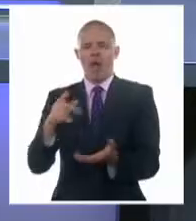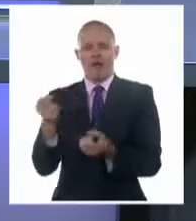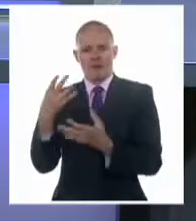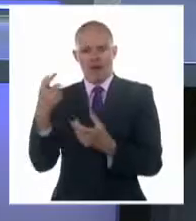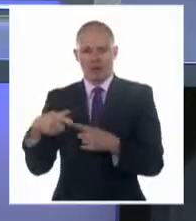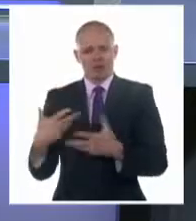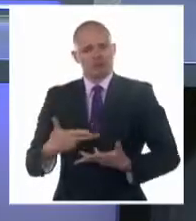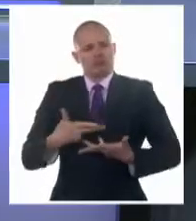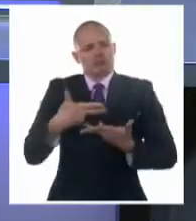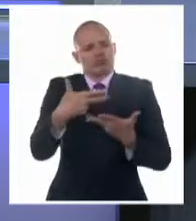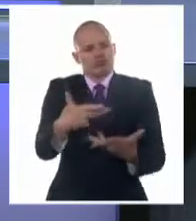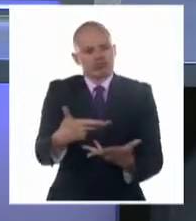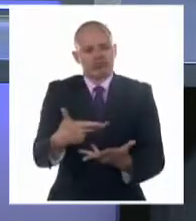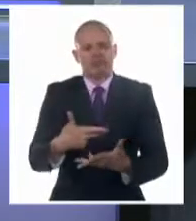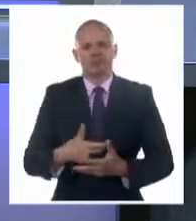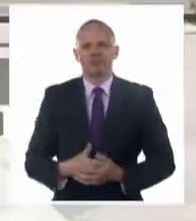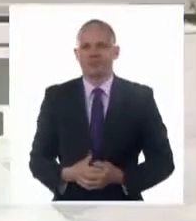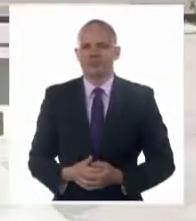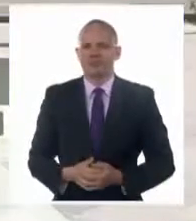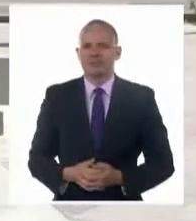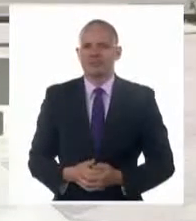cubano en el gigante eslavo.